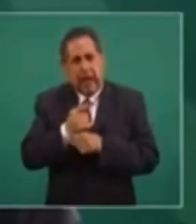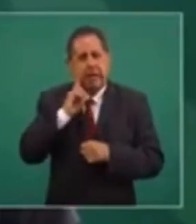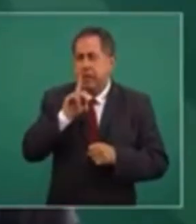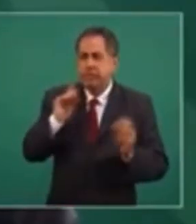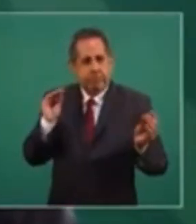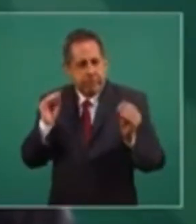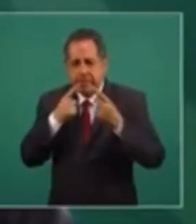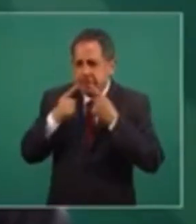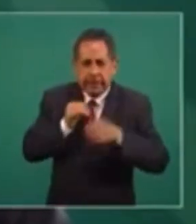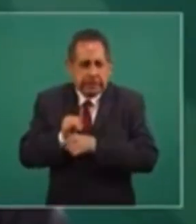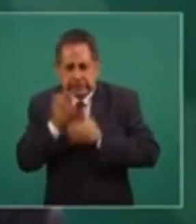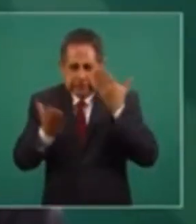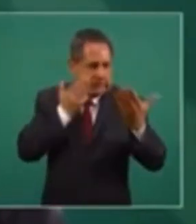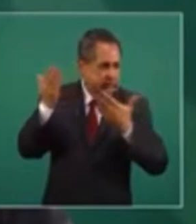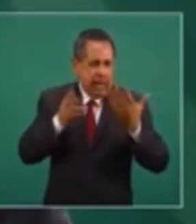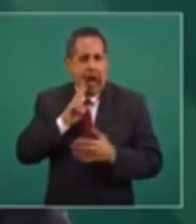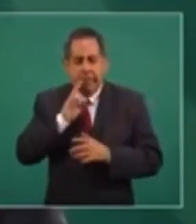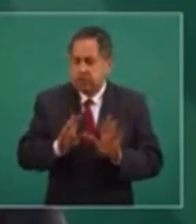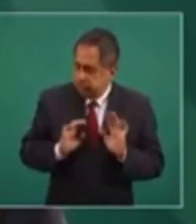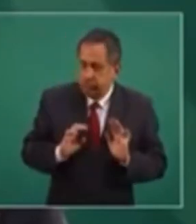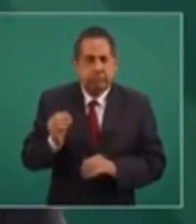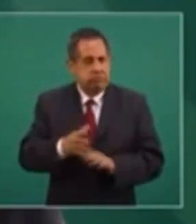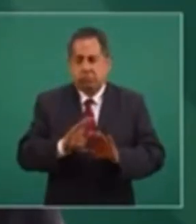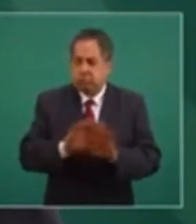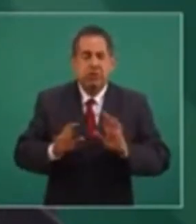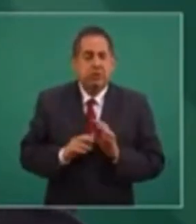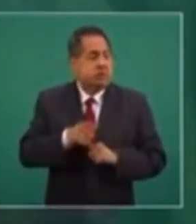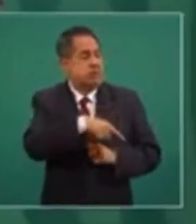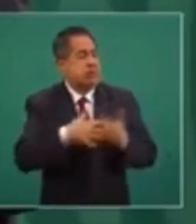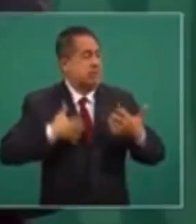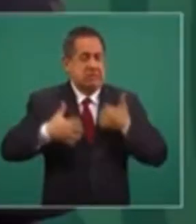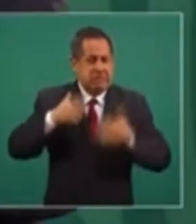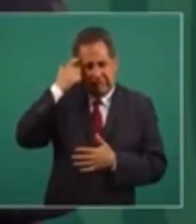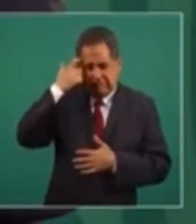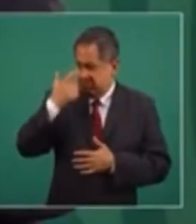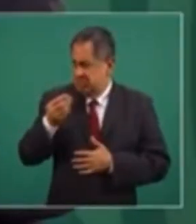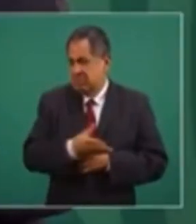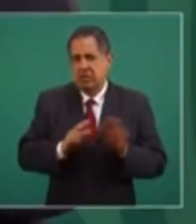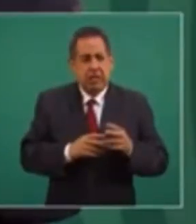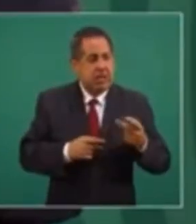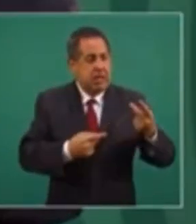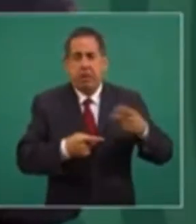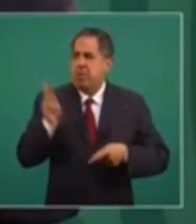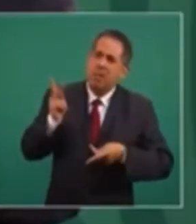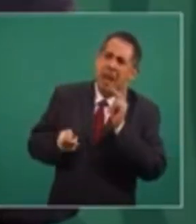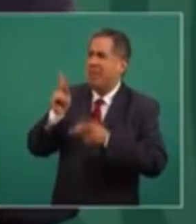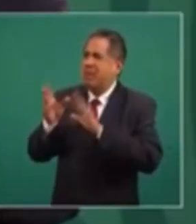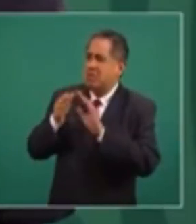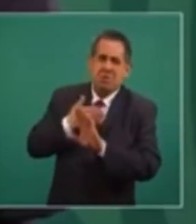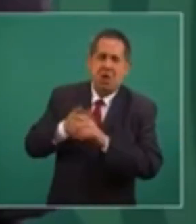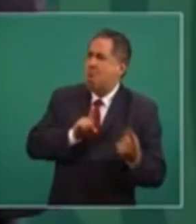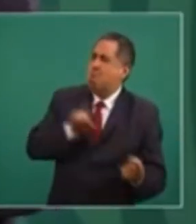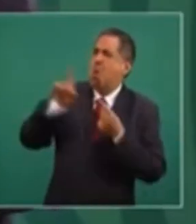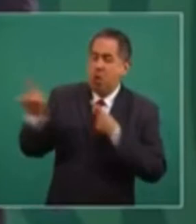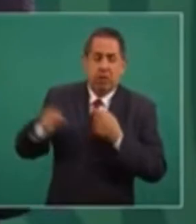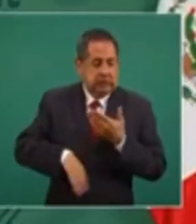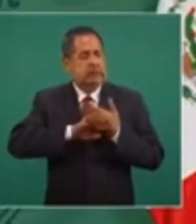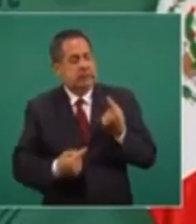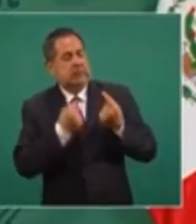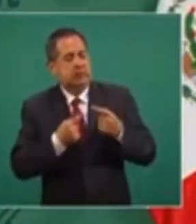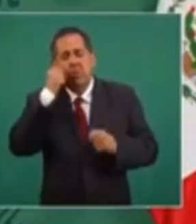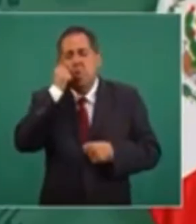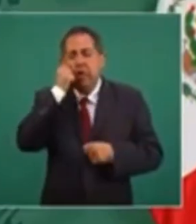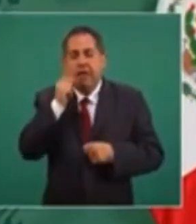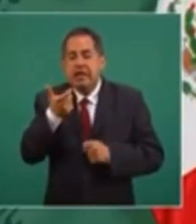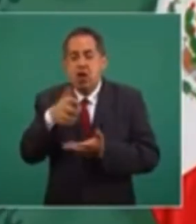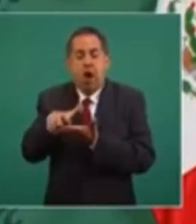debate. No le hace que se enojen y nos cuestionen y hasta nos insulten, pero vamos a ahorrar